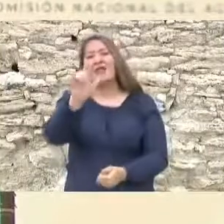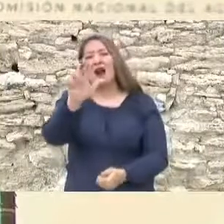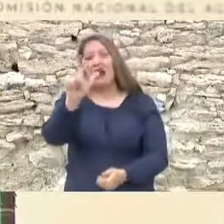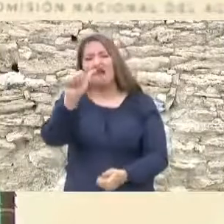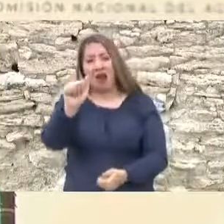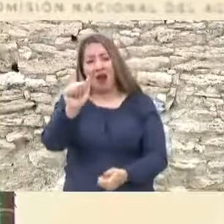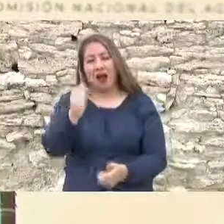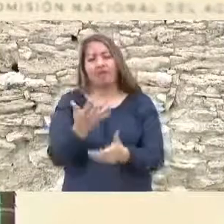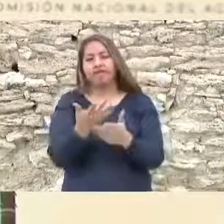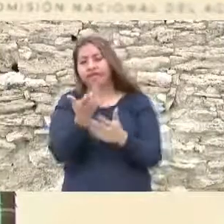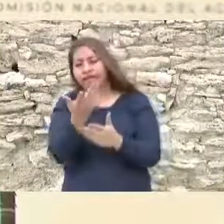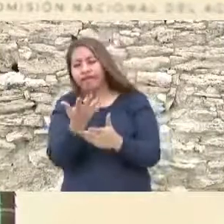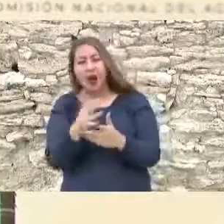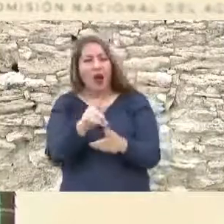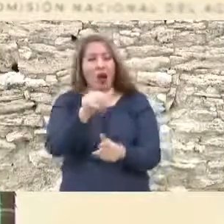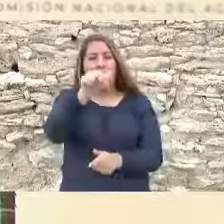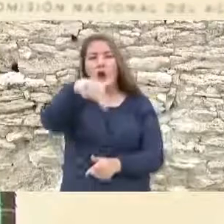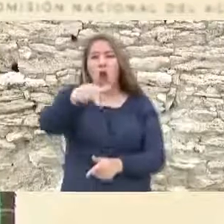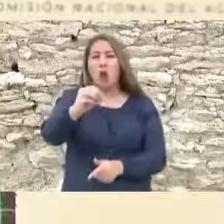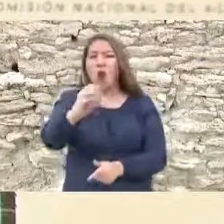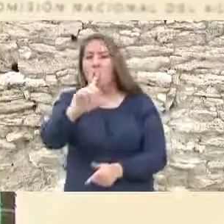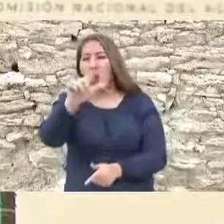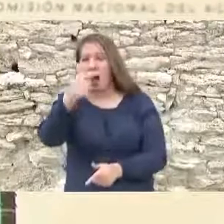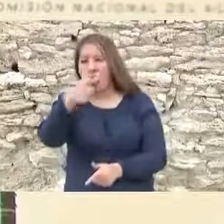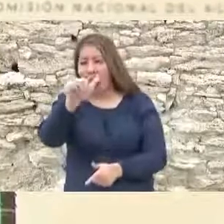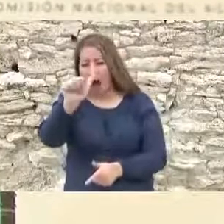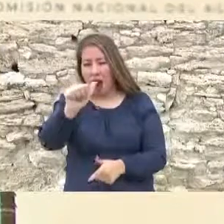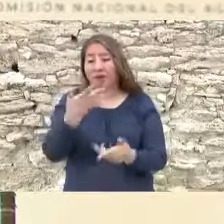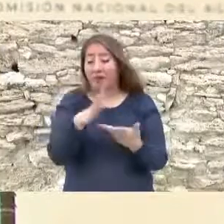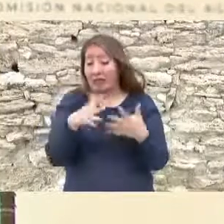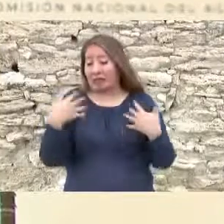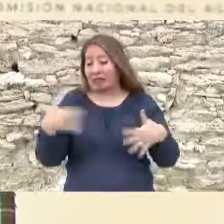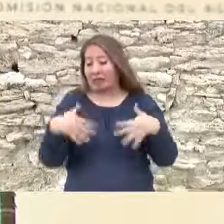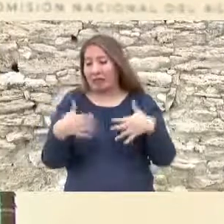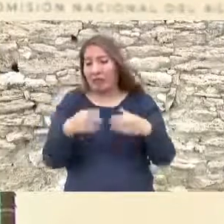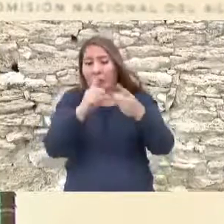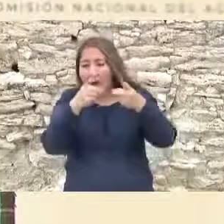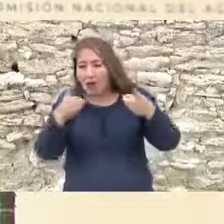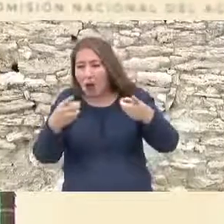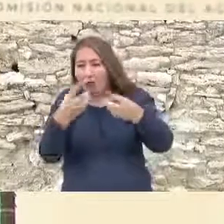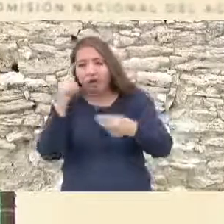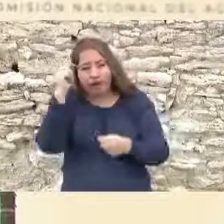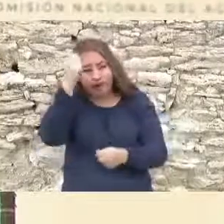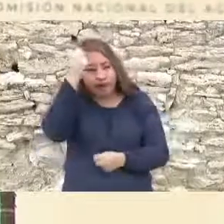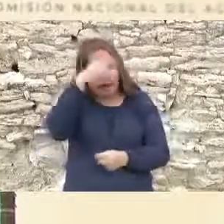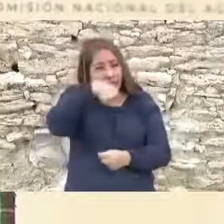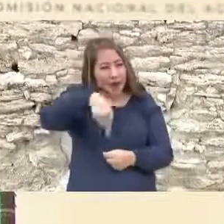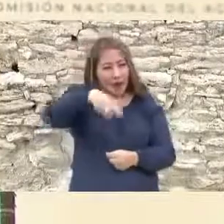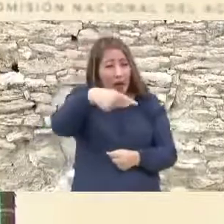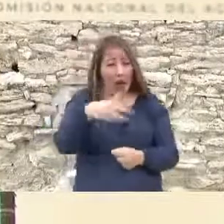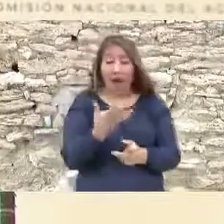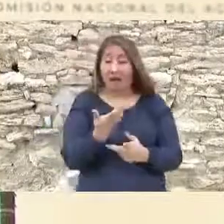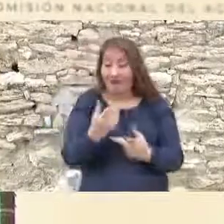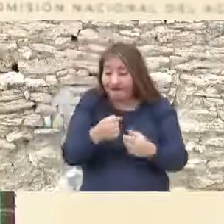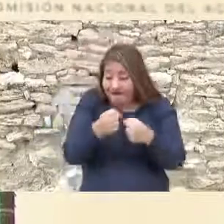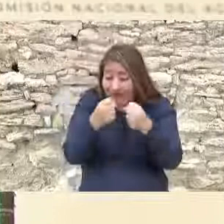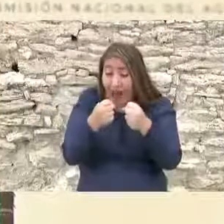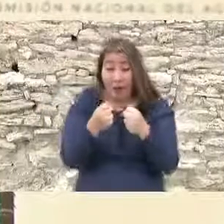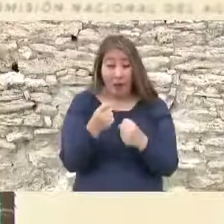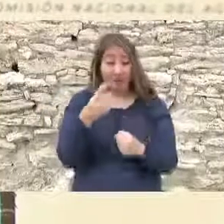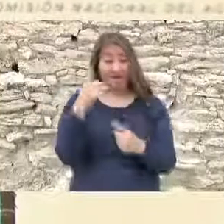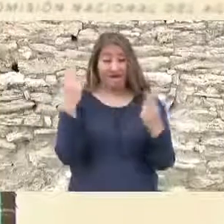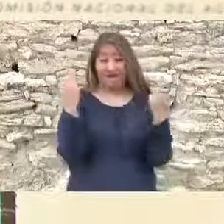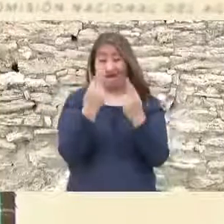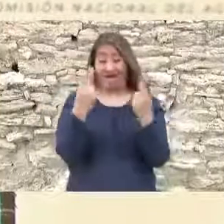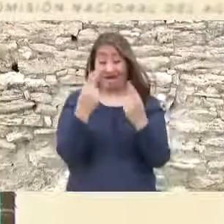y nogal, y un sitio privilegiado para el desarrollo turístico. En este contexto, hay que asegurar el agua para